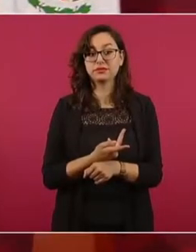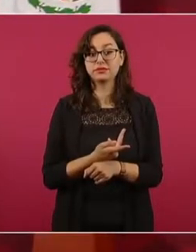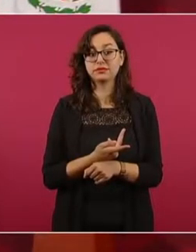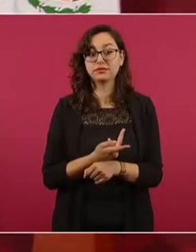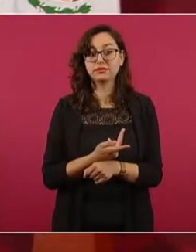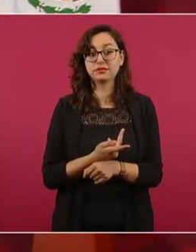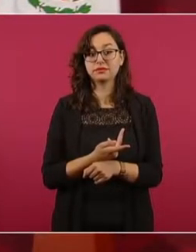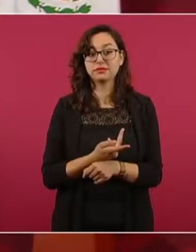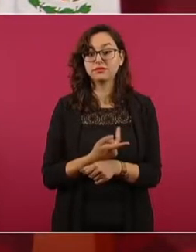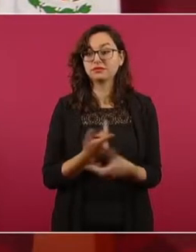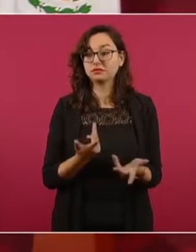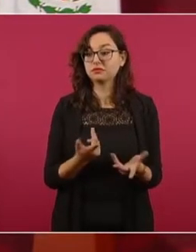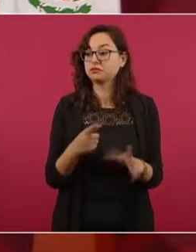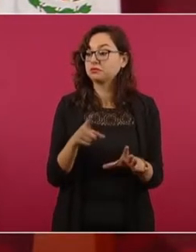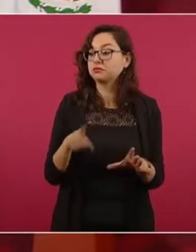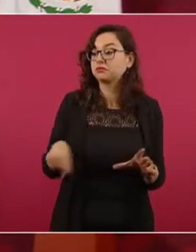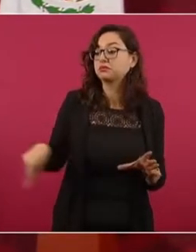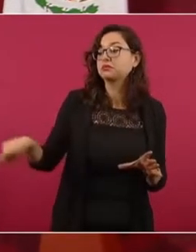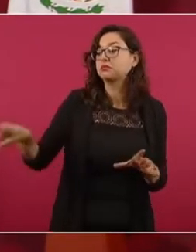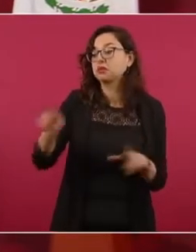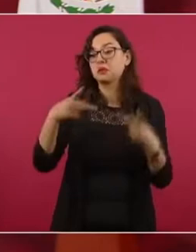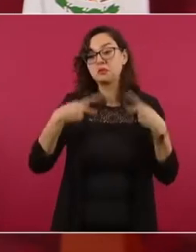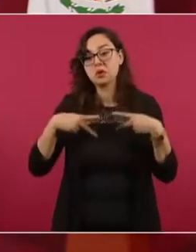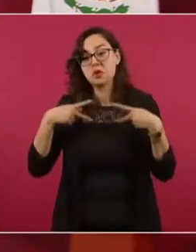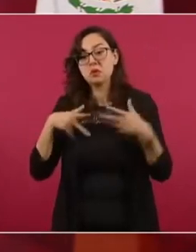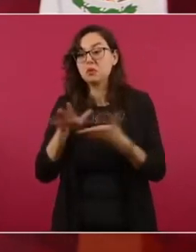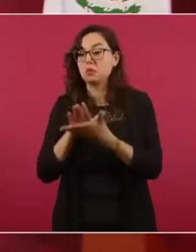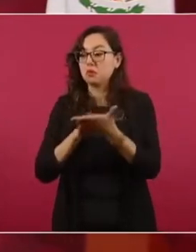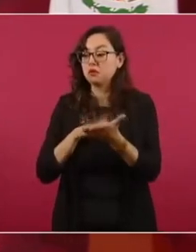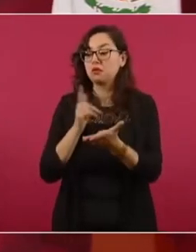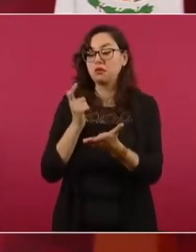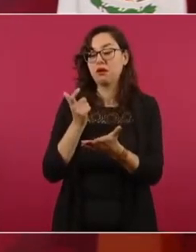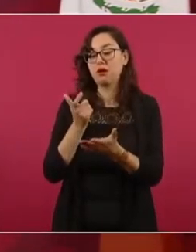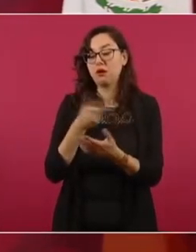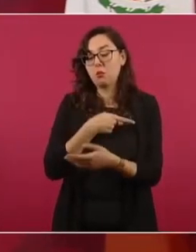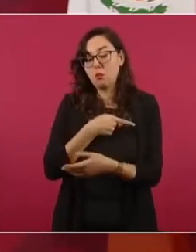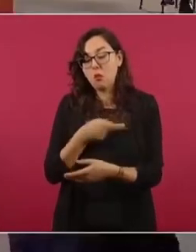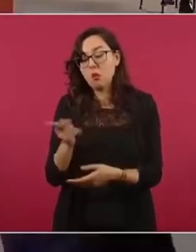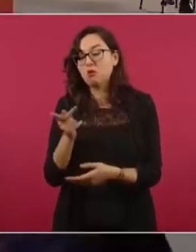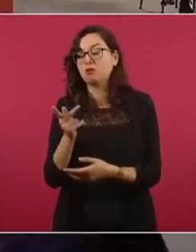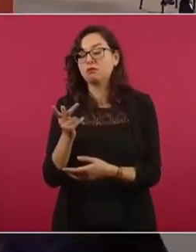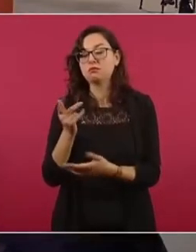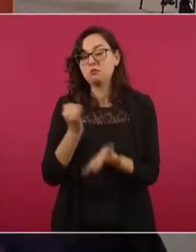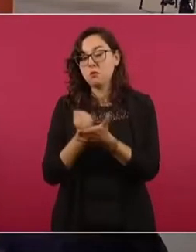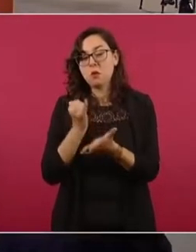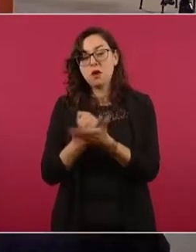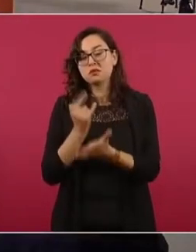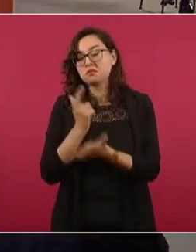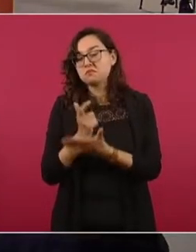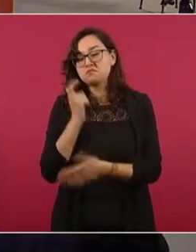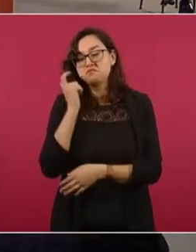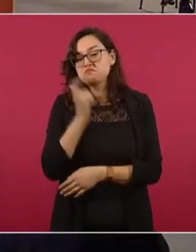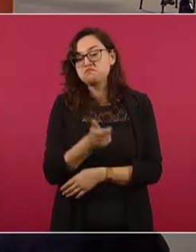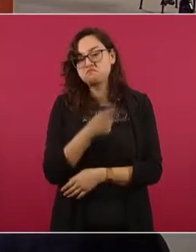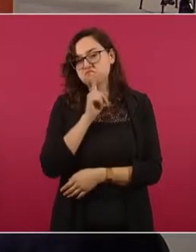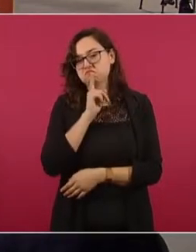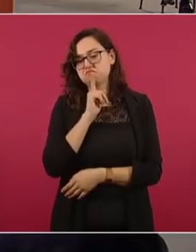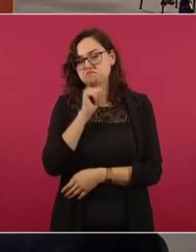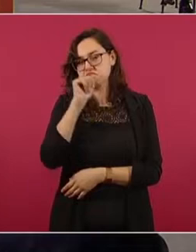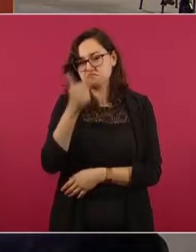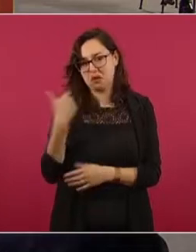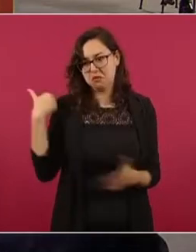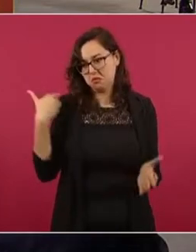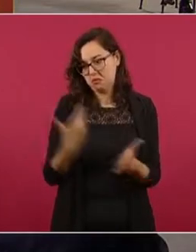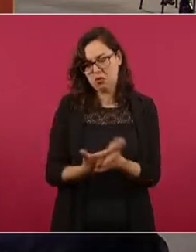Pero ¿cuánto se podía recaudar con la gente que sale a la calle a buscarse la